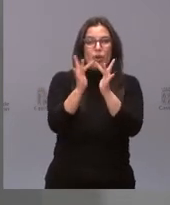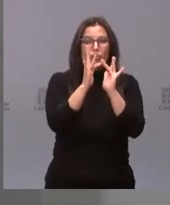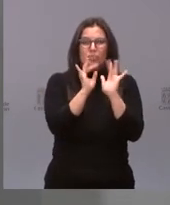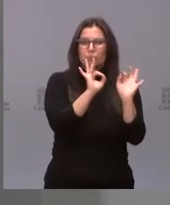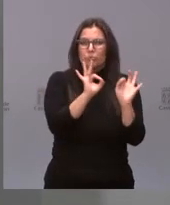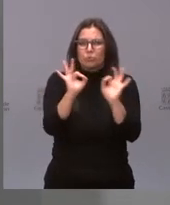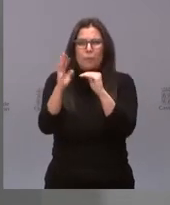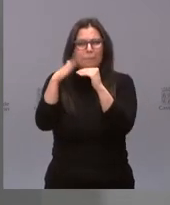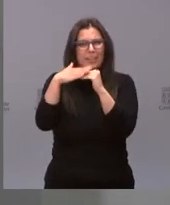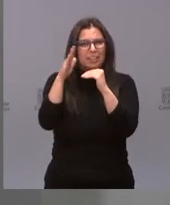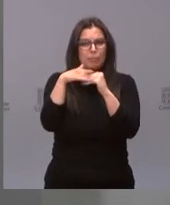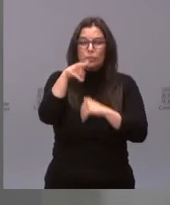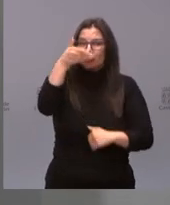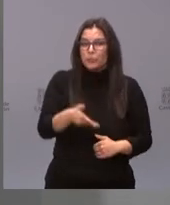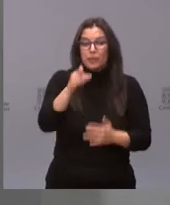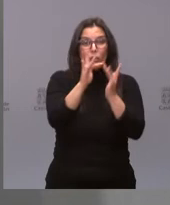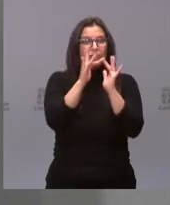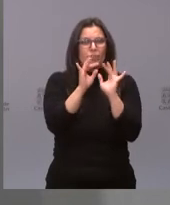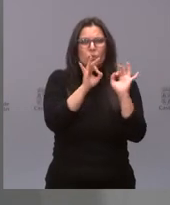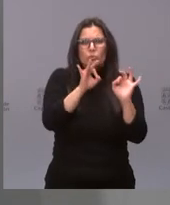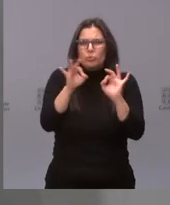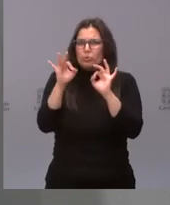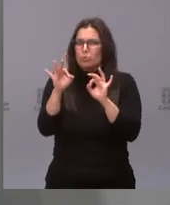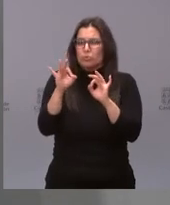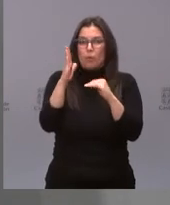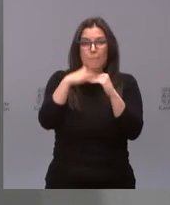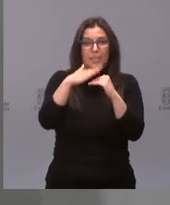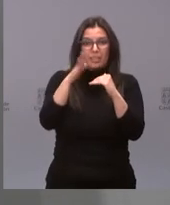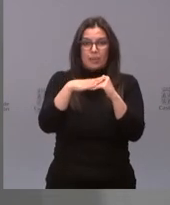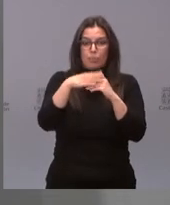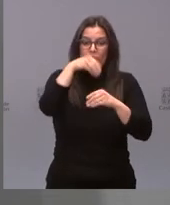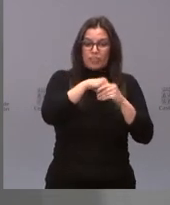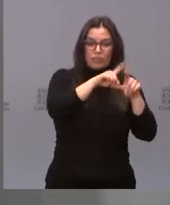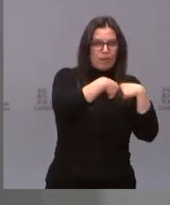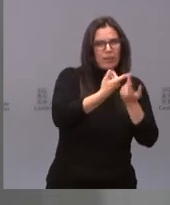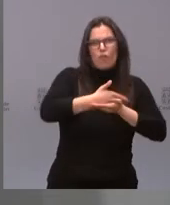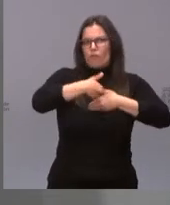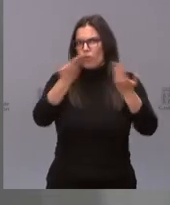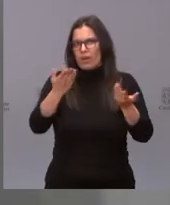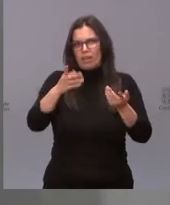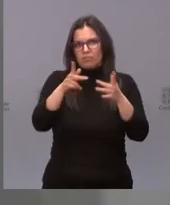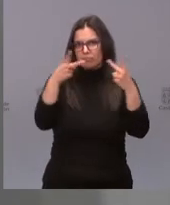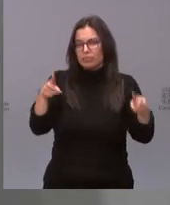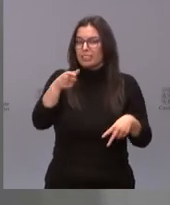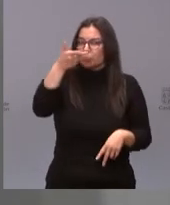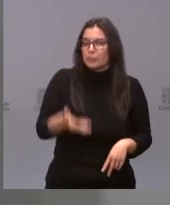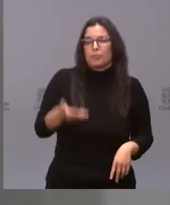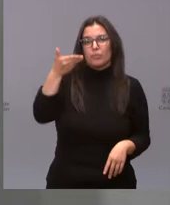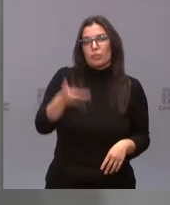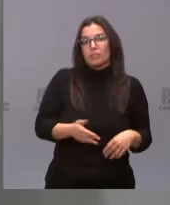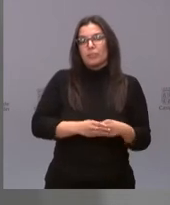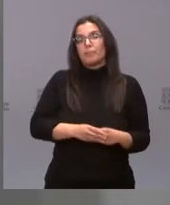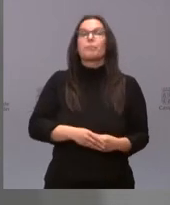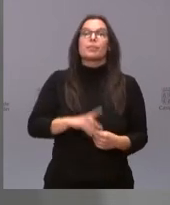social, esto es fundamental. Minimizar el contacto social, tanto en medio intrafamiliar como fuera, es muy importante. Y luego